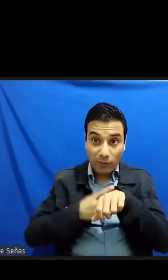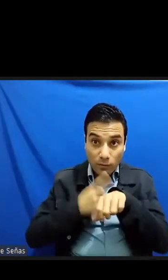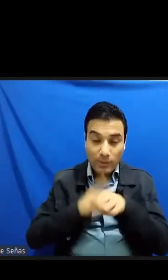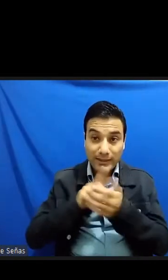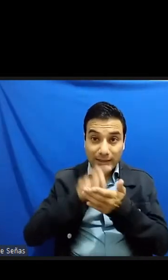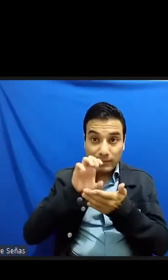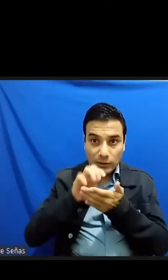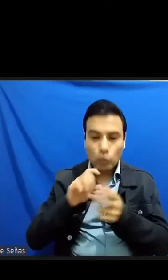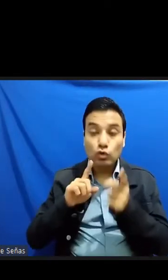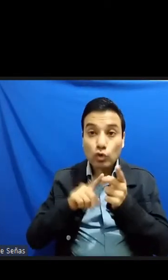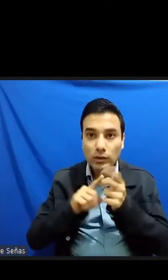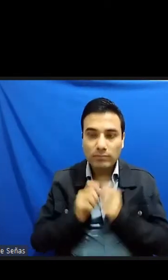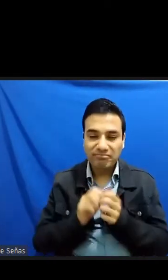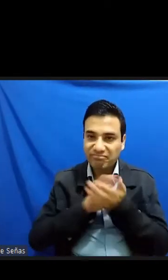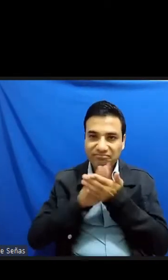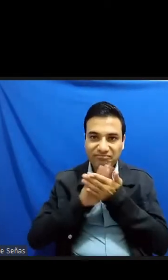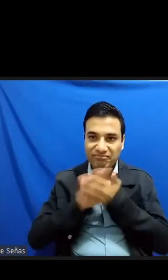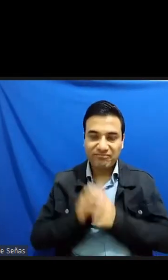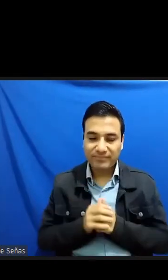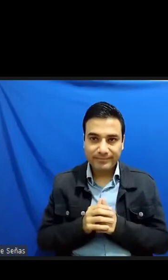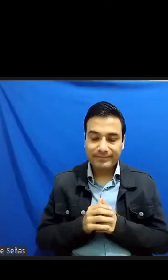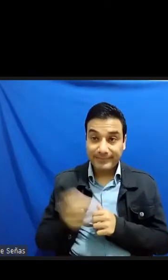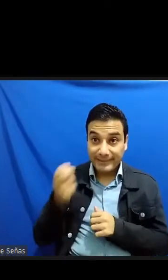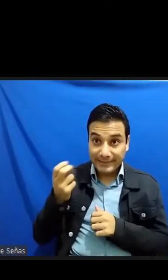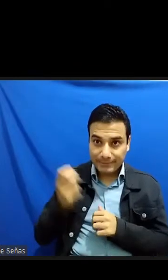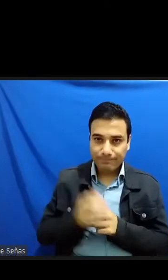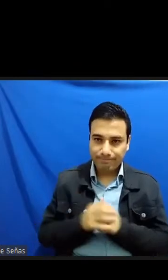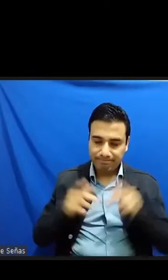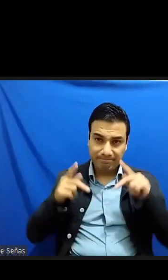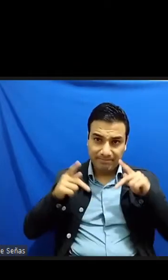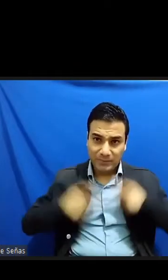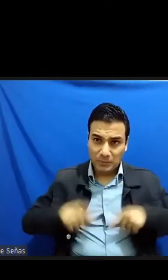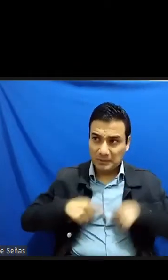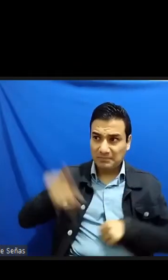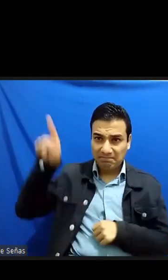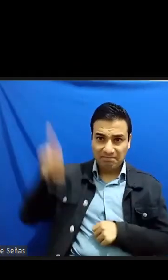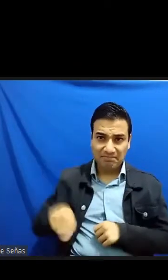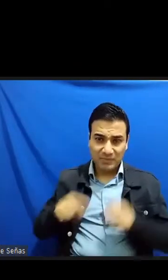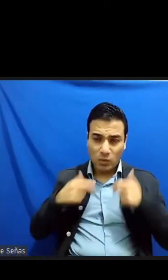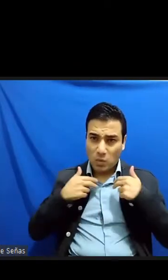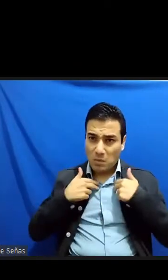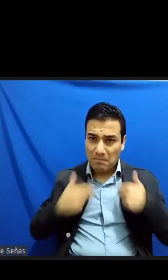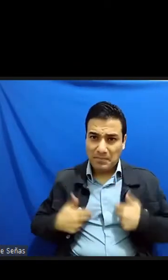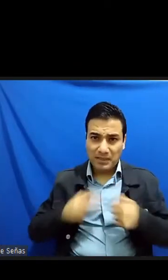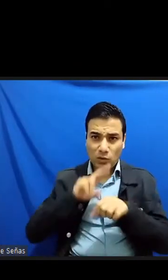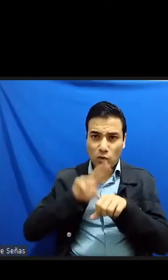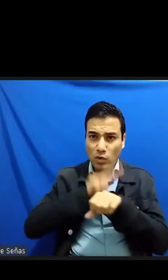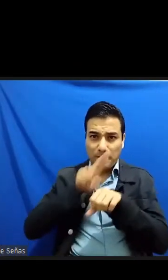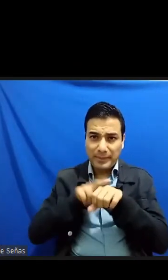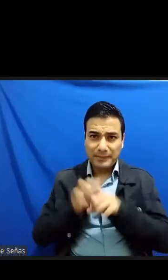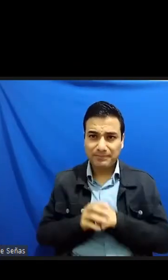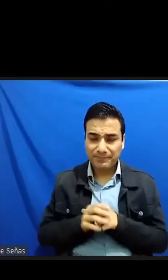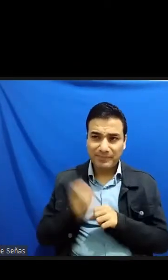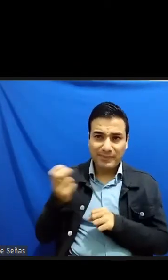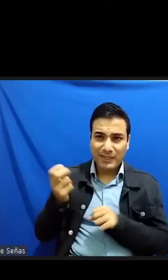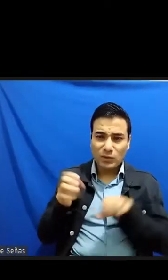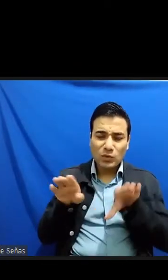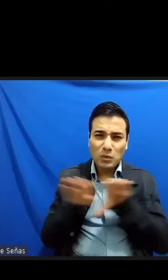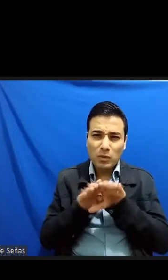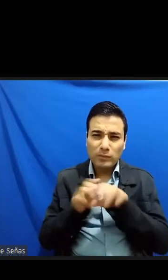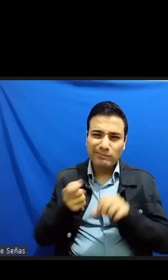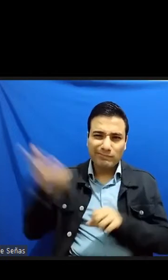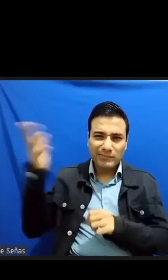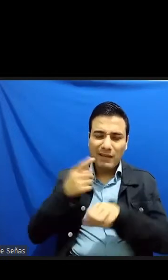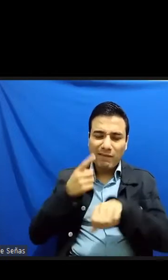vaticinio de la verdadera condición humana los antecesores de las pestes las plagas